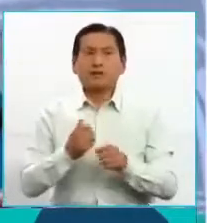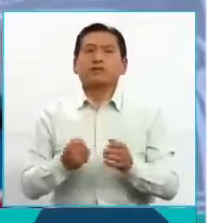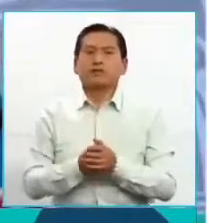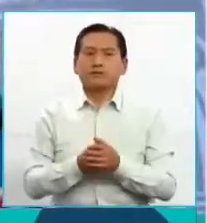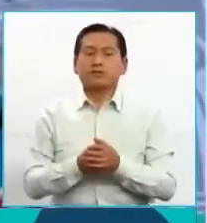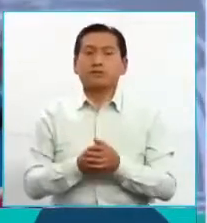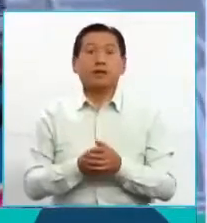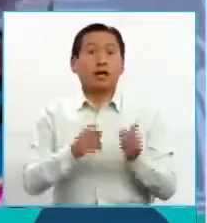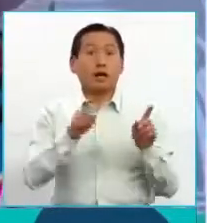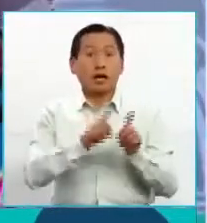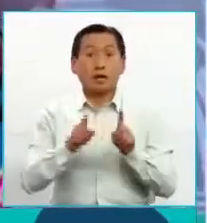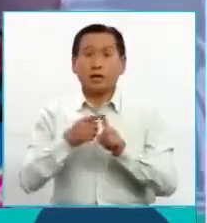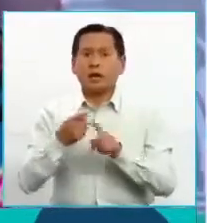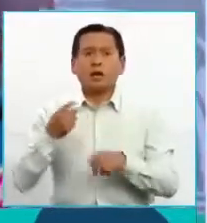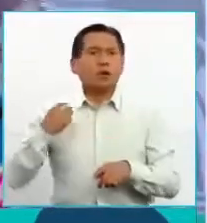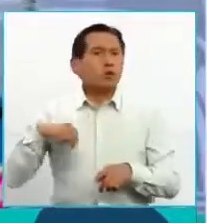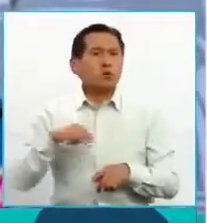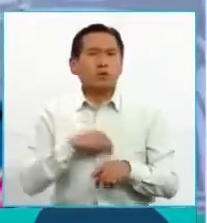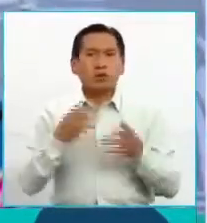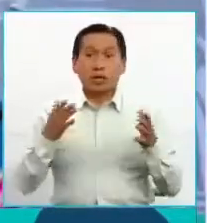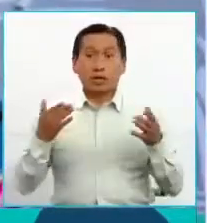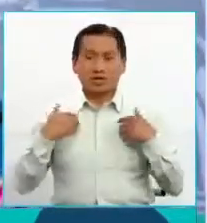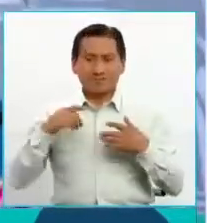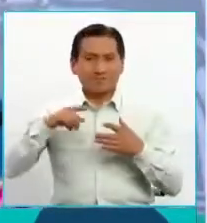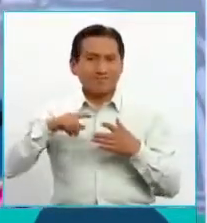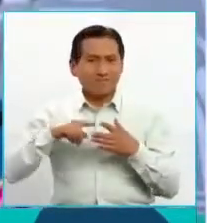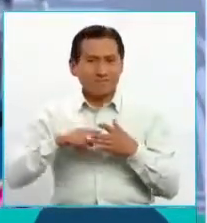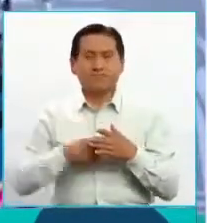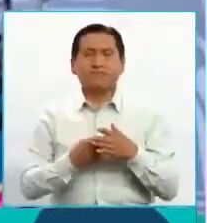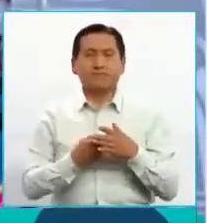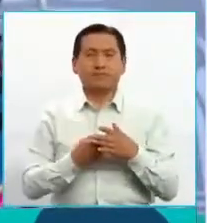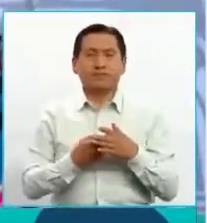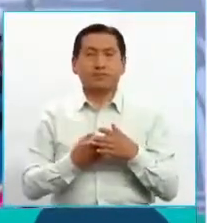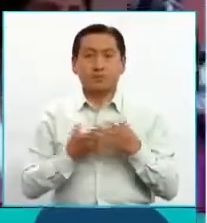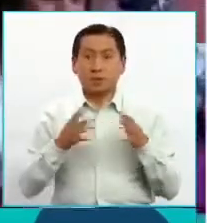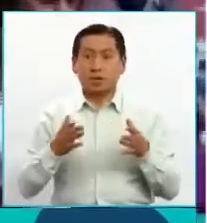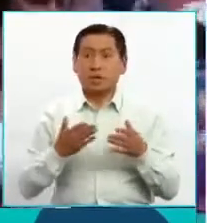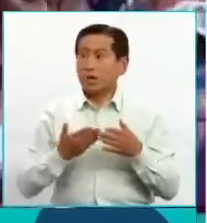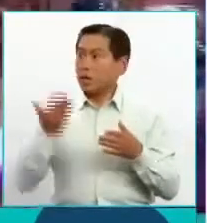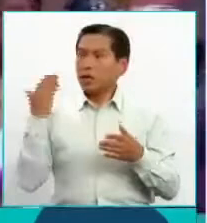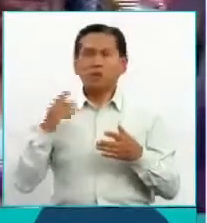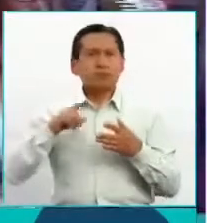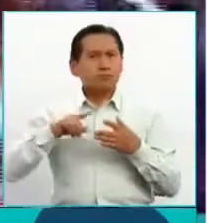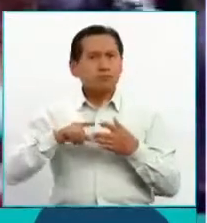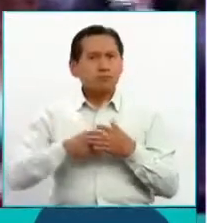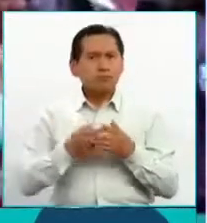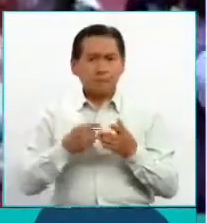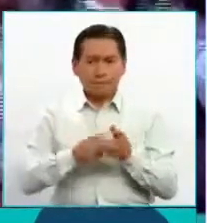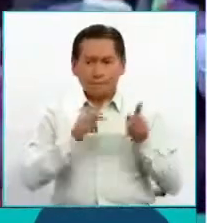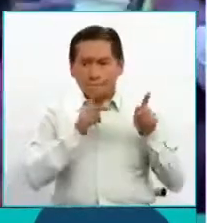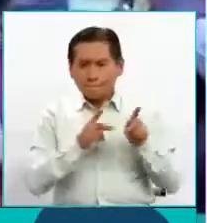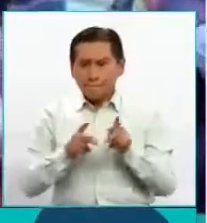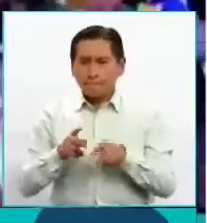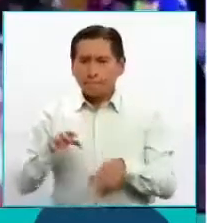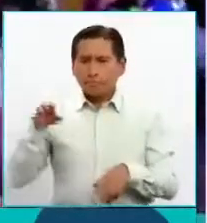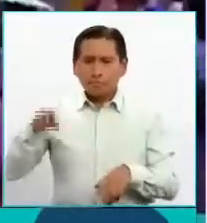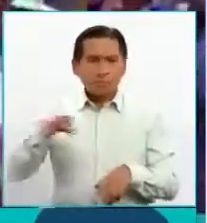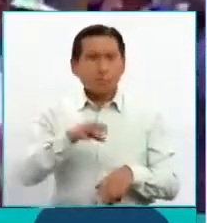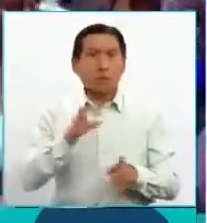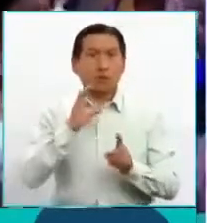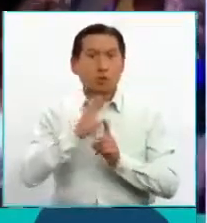también nosotros estamos empezando, hemos empezado ya a trabajar el plan sectorial de culturas,